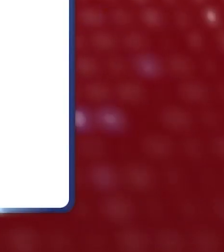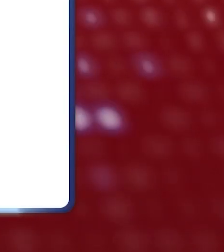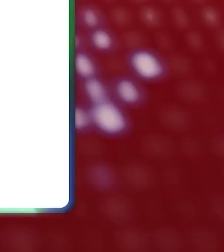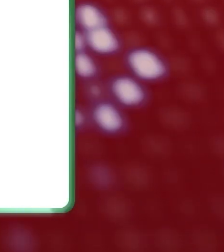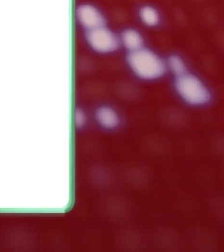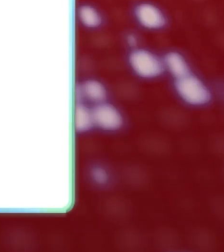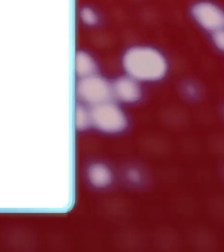Estar Navidad.